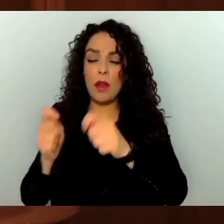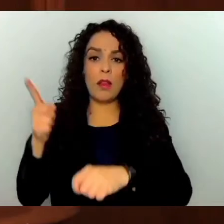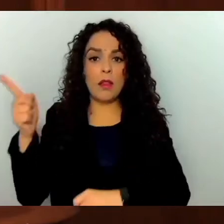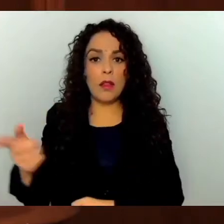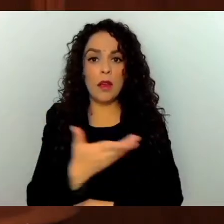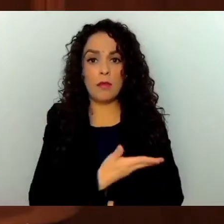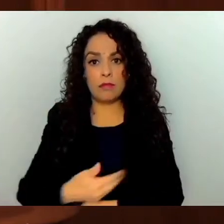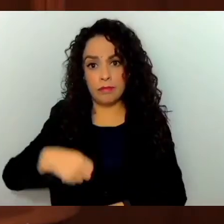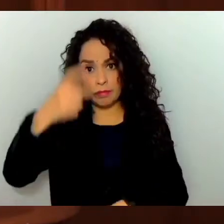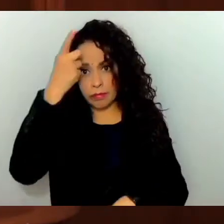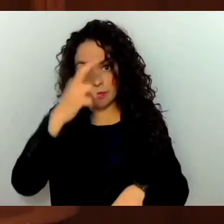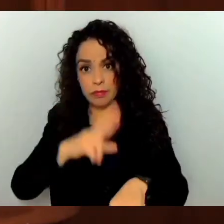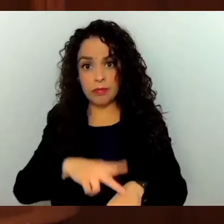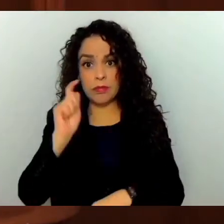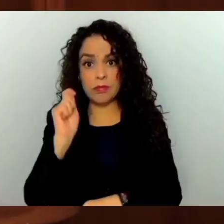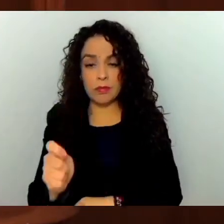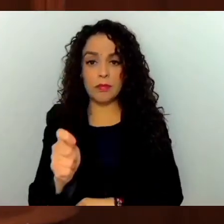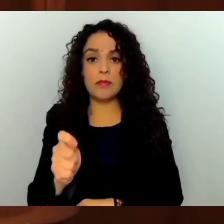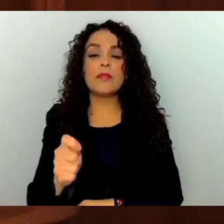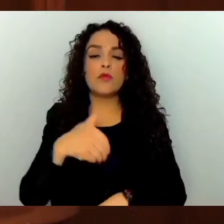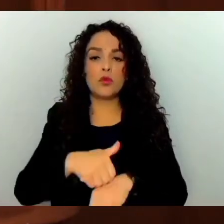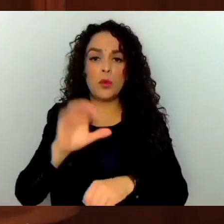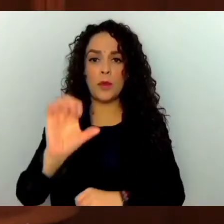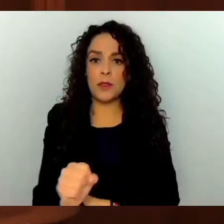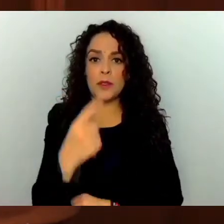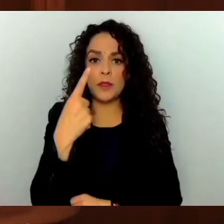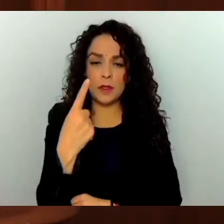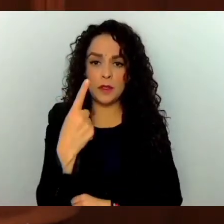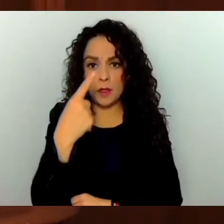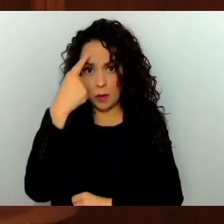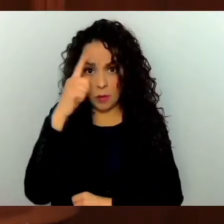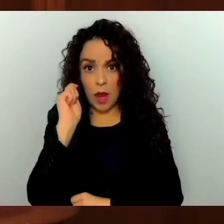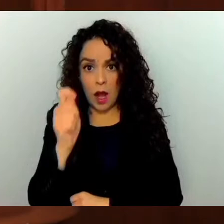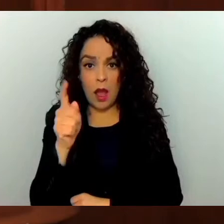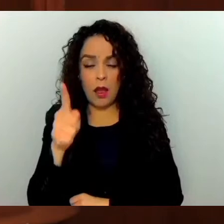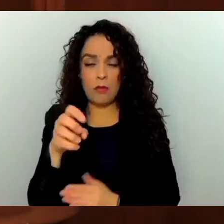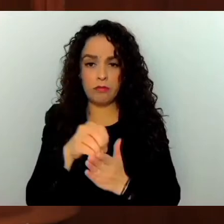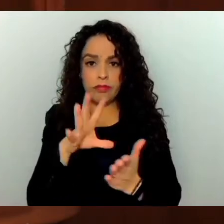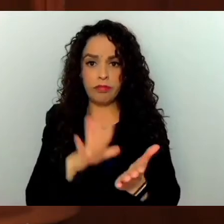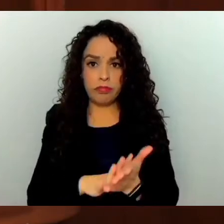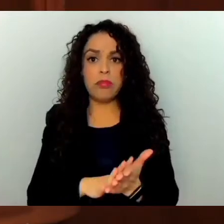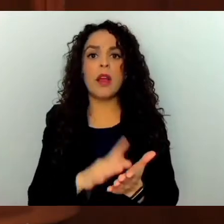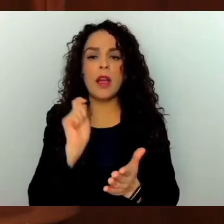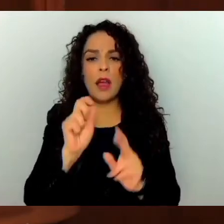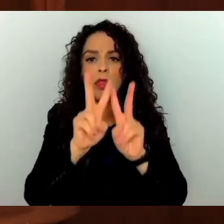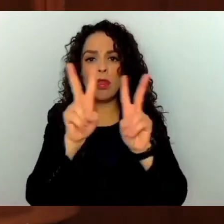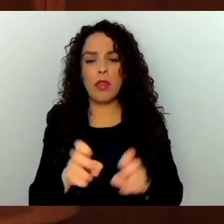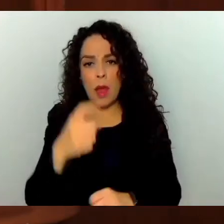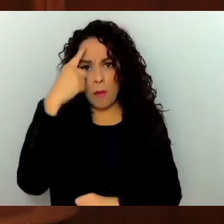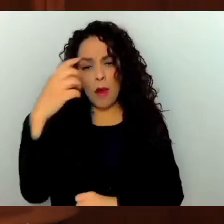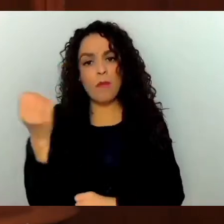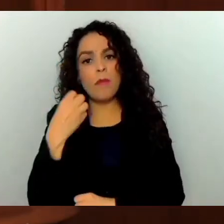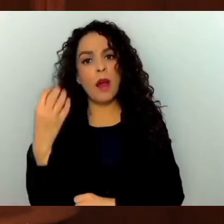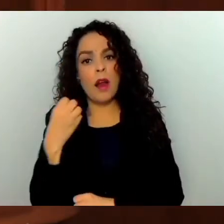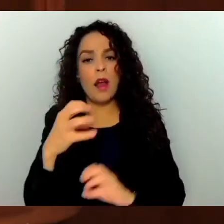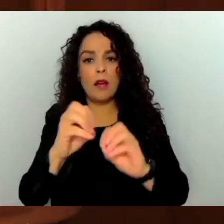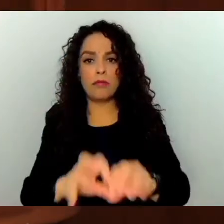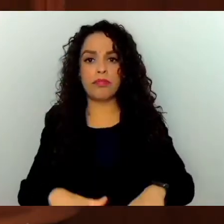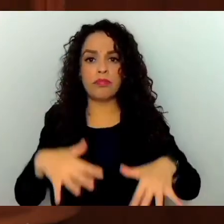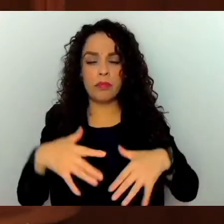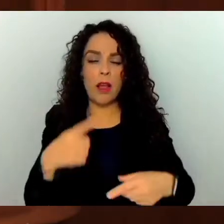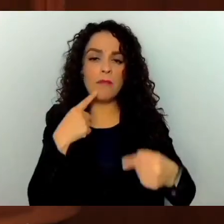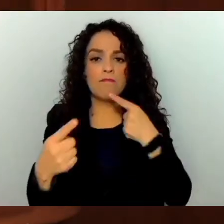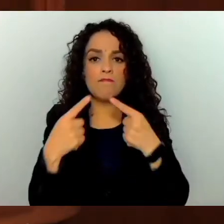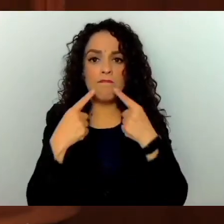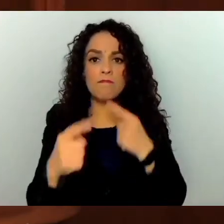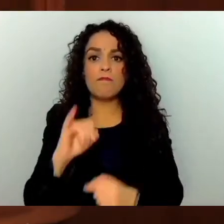directiva de la 61ª Legislatura para su incorporación en el orden del día de la sesión de la legislatura para su discusión y